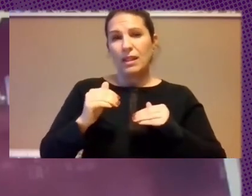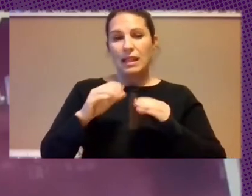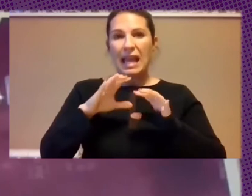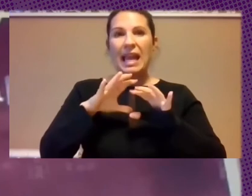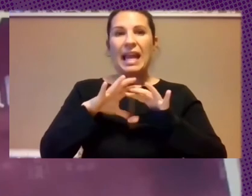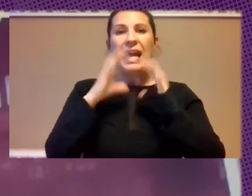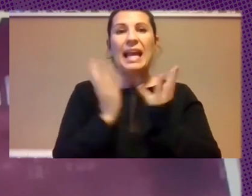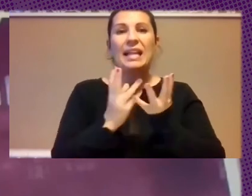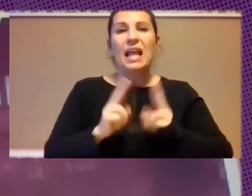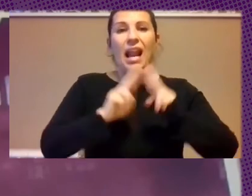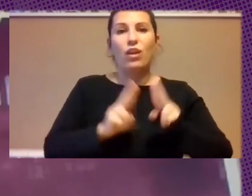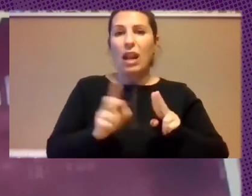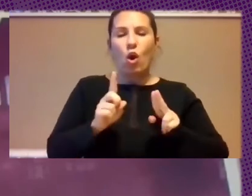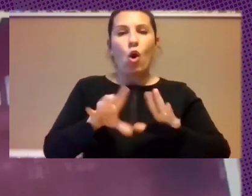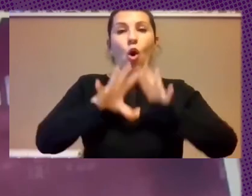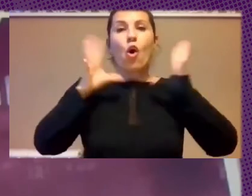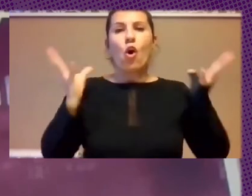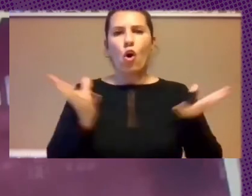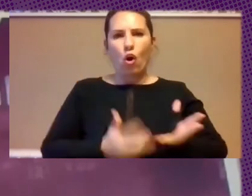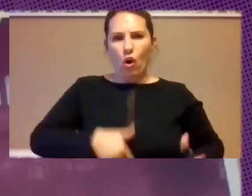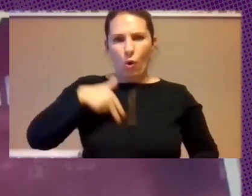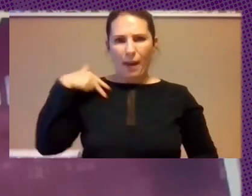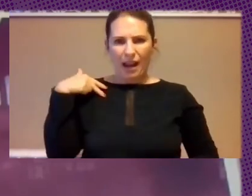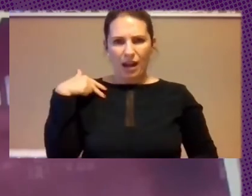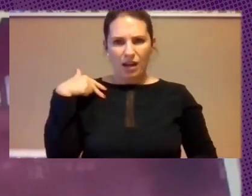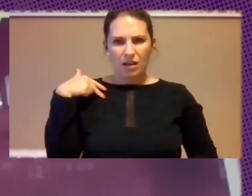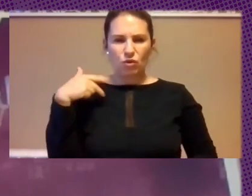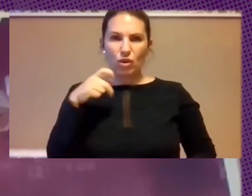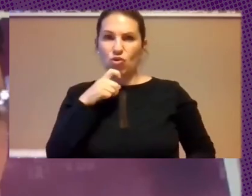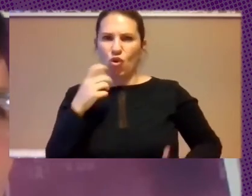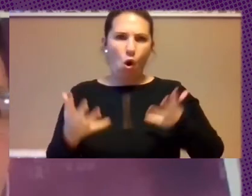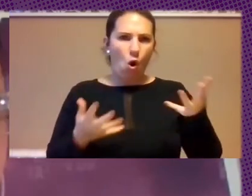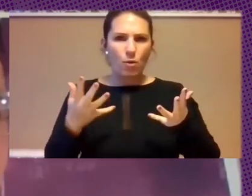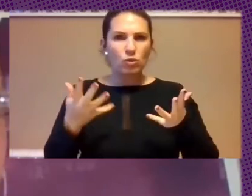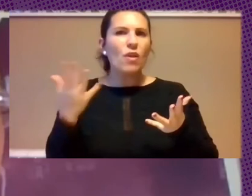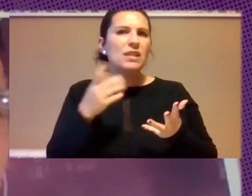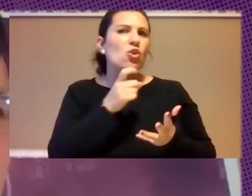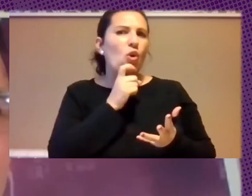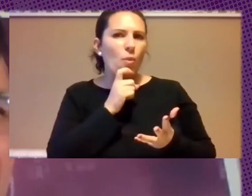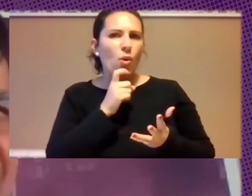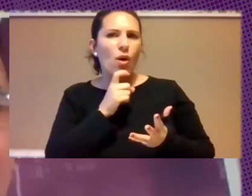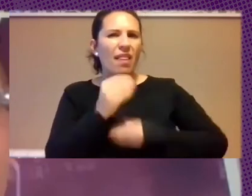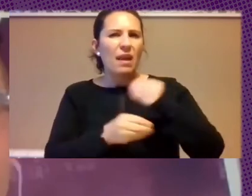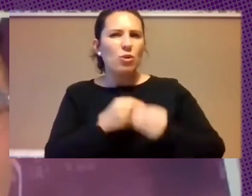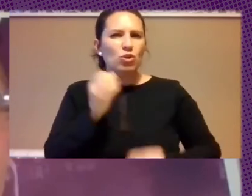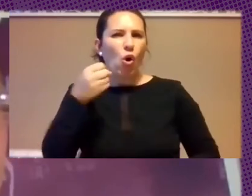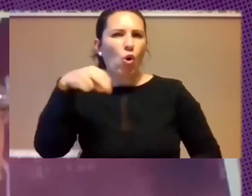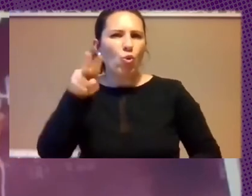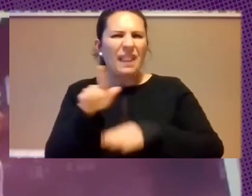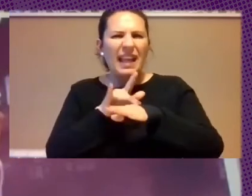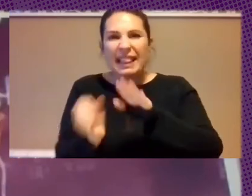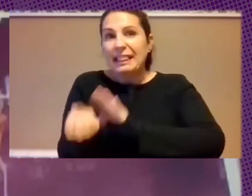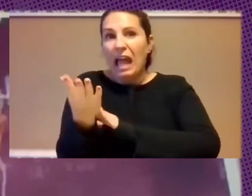Me Imagino Que Habrías Reflexionado Sobre Esto Y Pensado Bueno ¿Cuál Sería El Foro? Las Naciones Unidas Una especie De Naciones Unidas Digitales Una